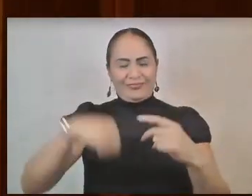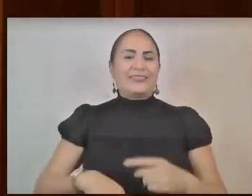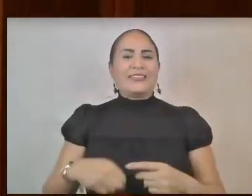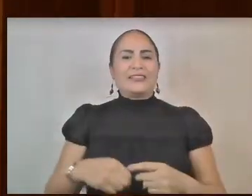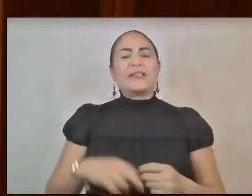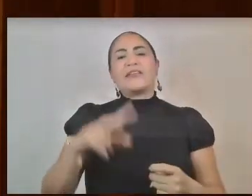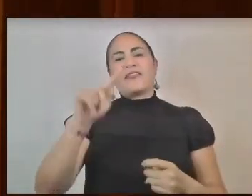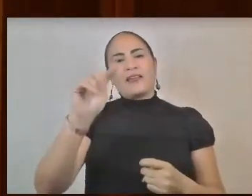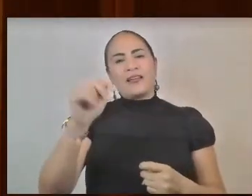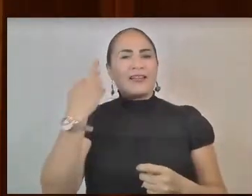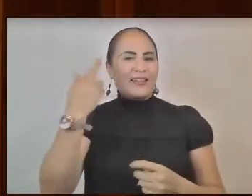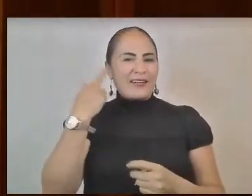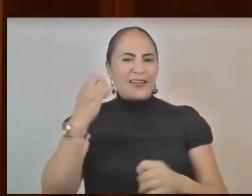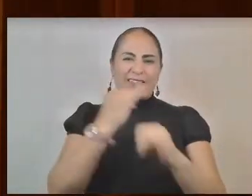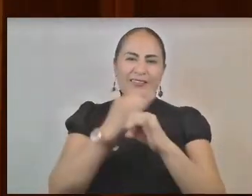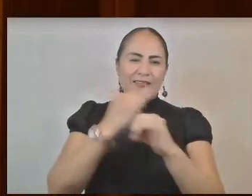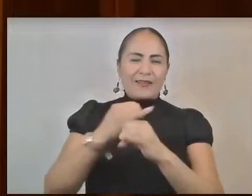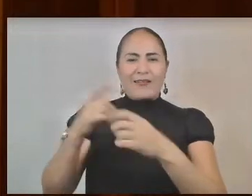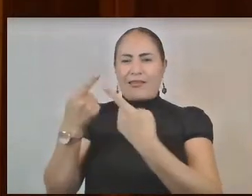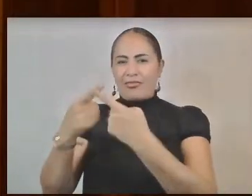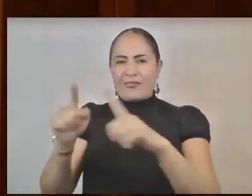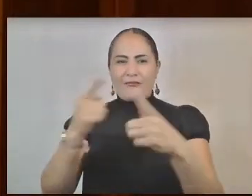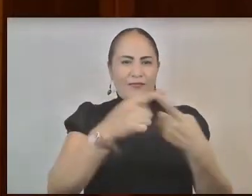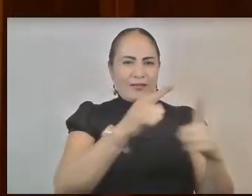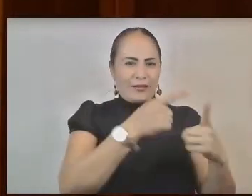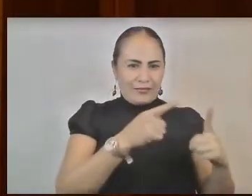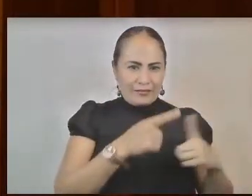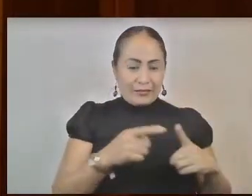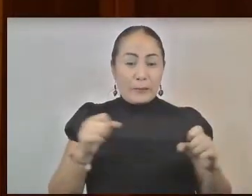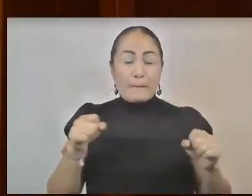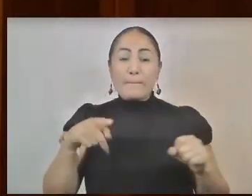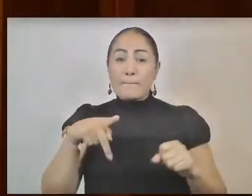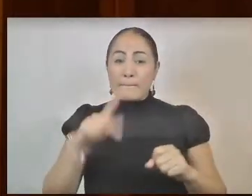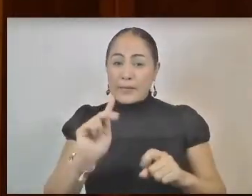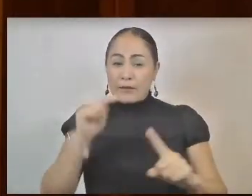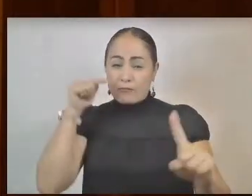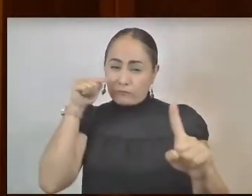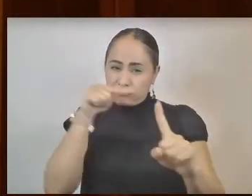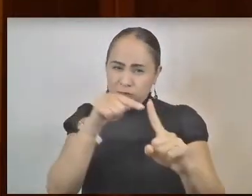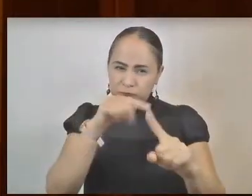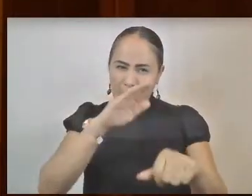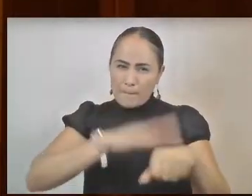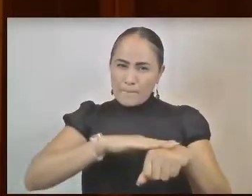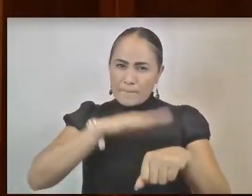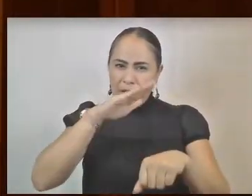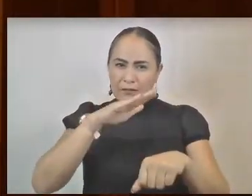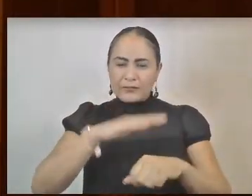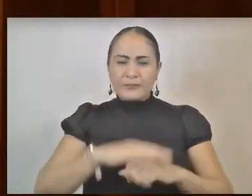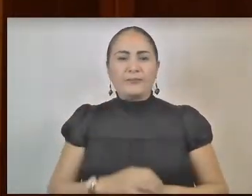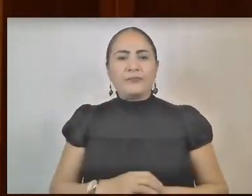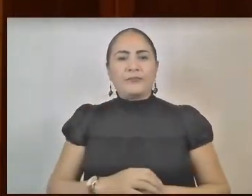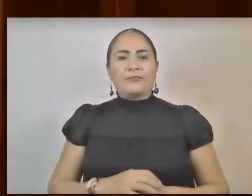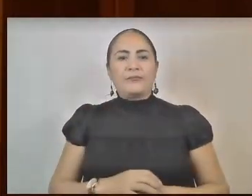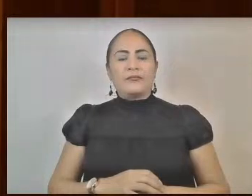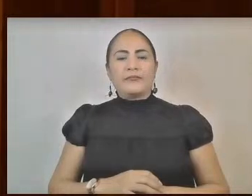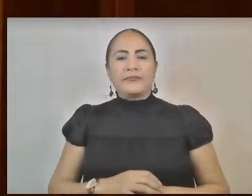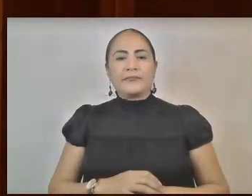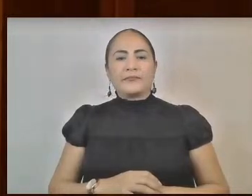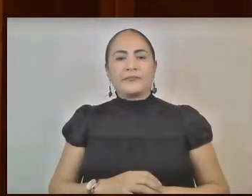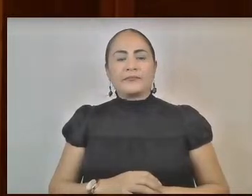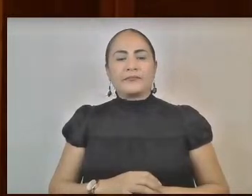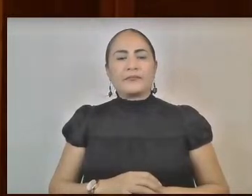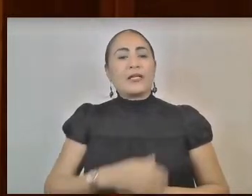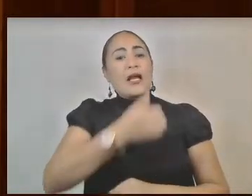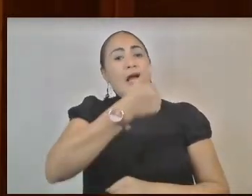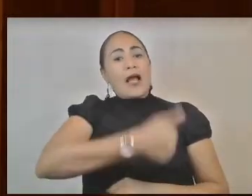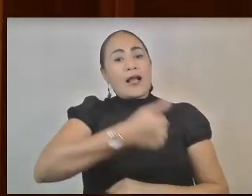comunicación y de manera muy particular saludando a todas y a cada uno